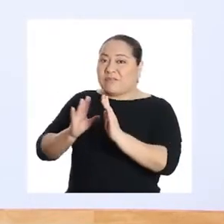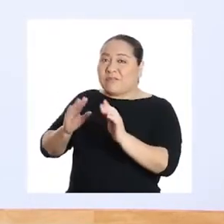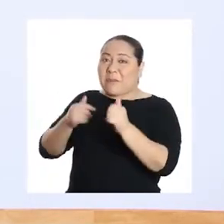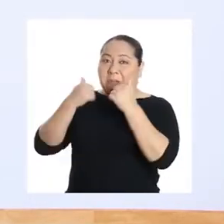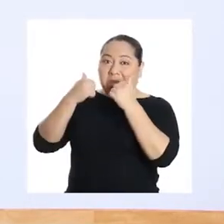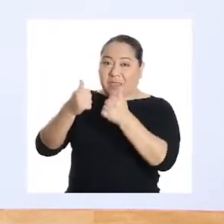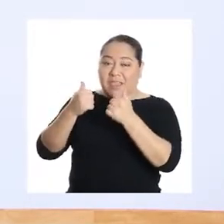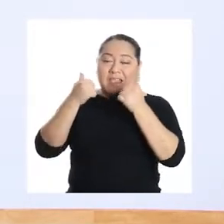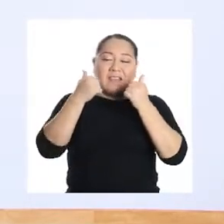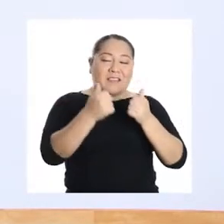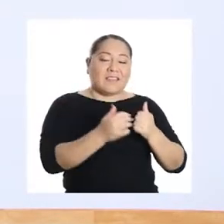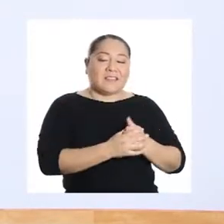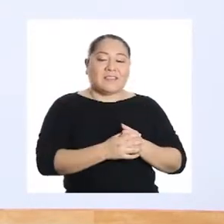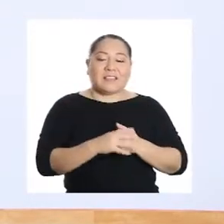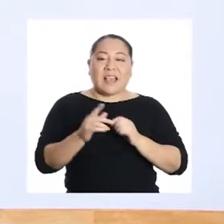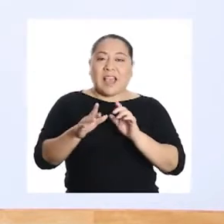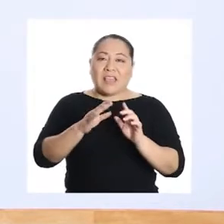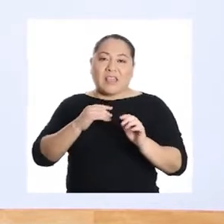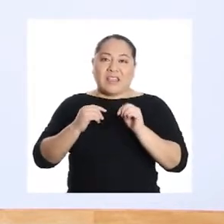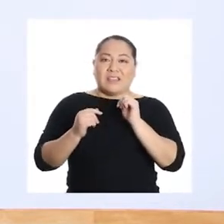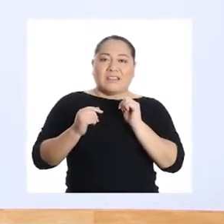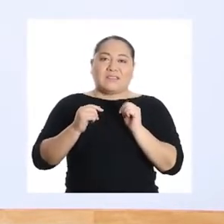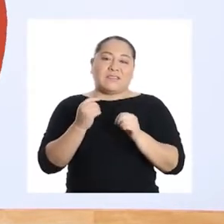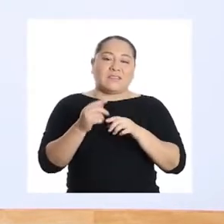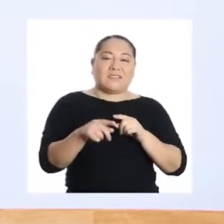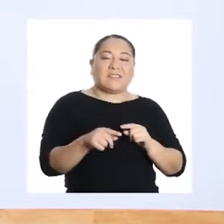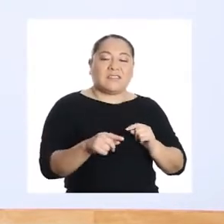¡Súper! Y atrás.